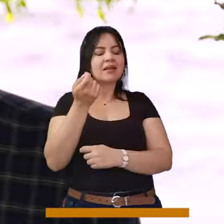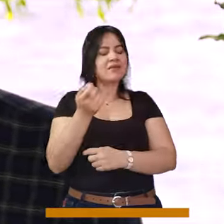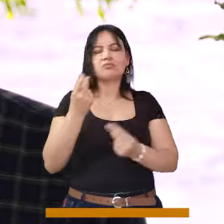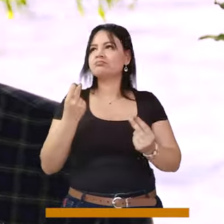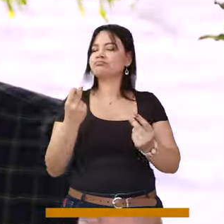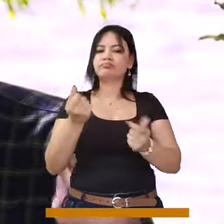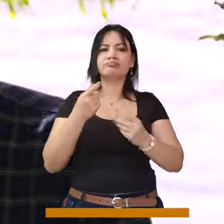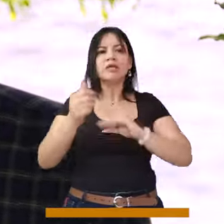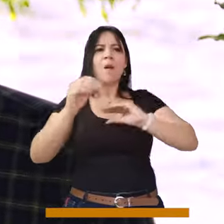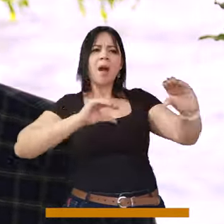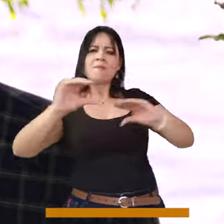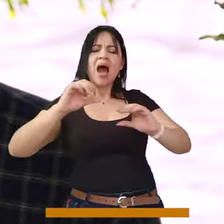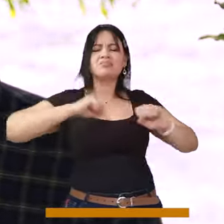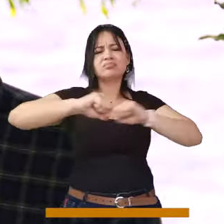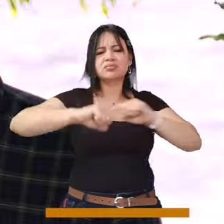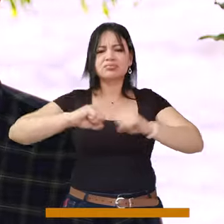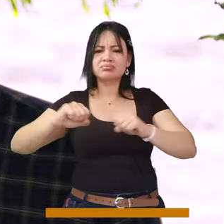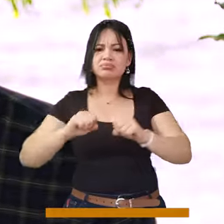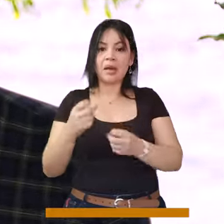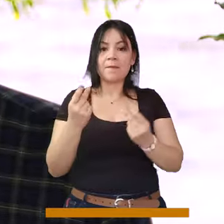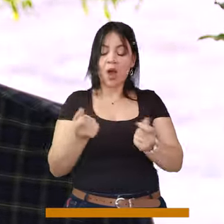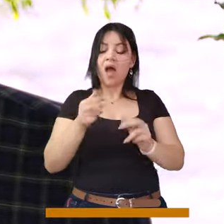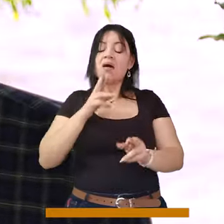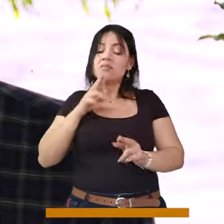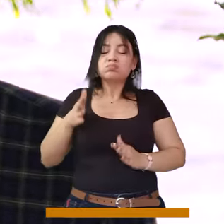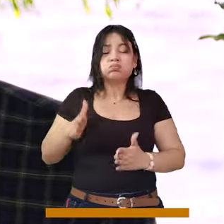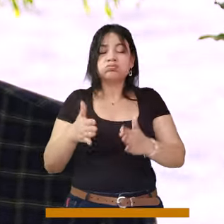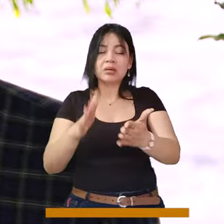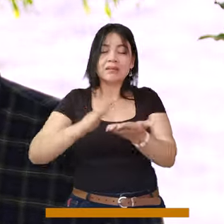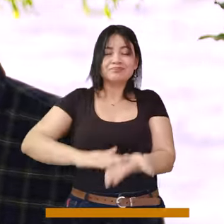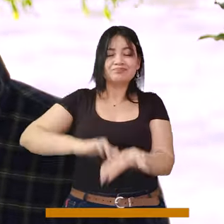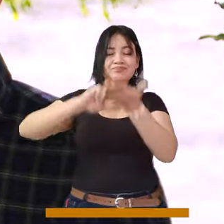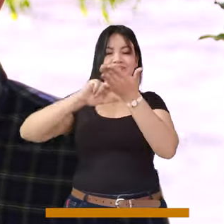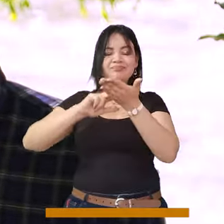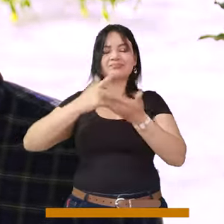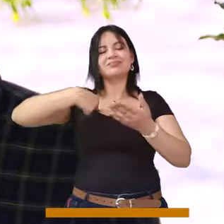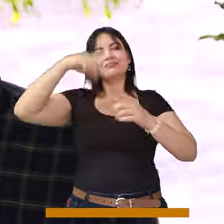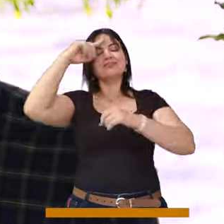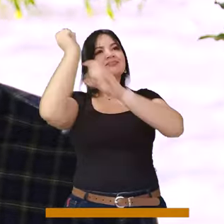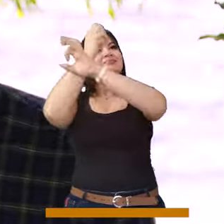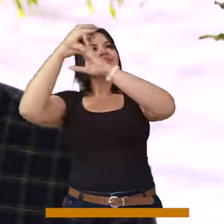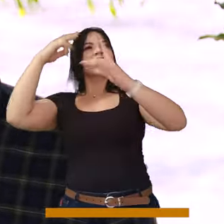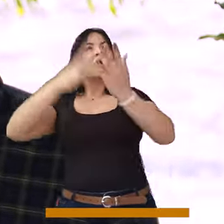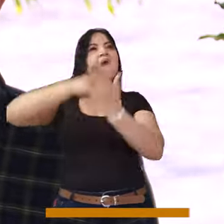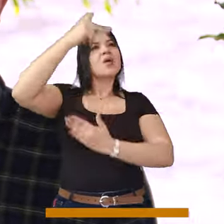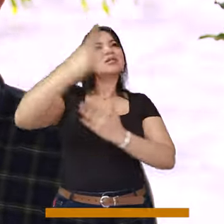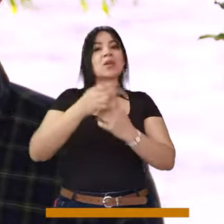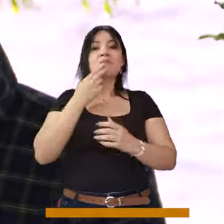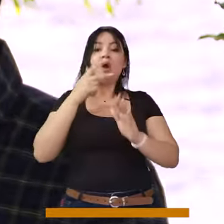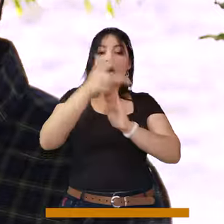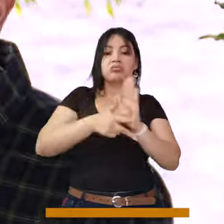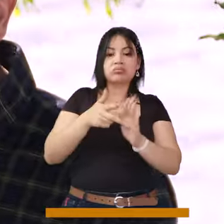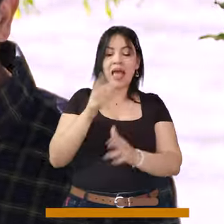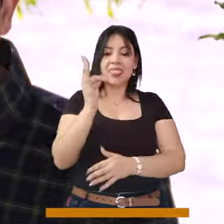metropolitana ejecuten estos recursos y podamos recuperar el río de nuestra ciudad. Nos estamos soñando proyectos muy importantes para nuestra